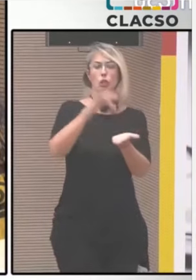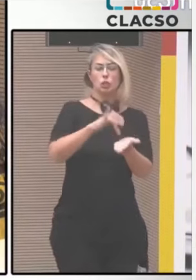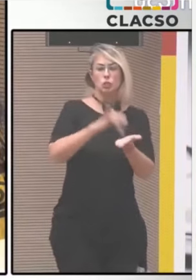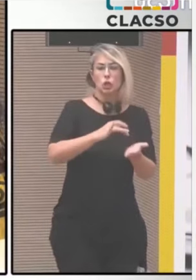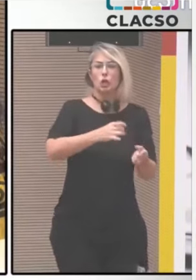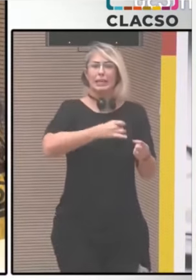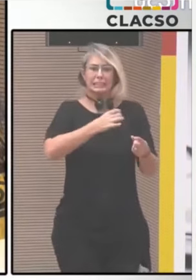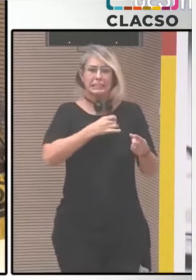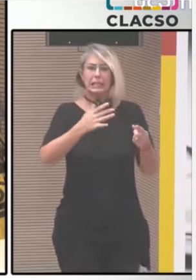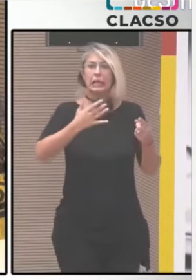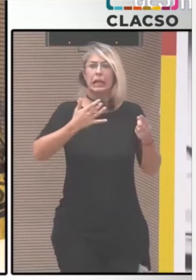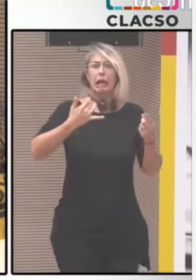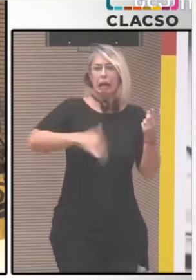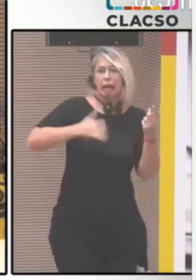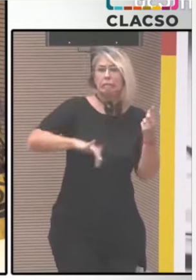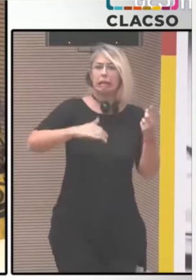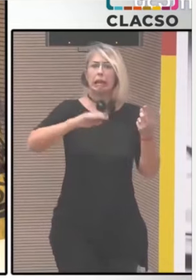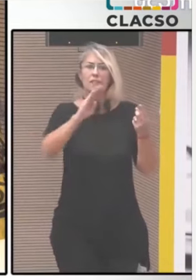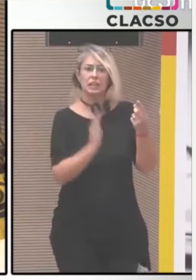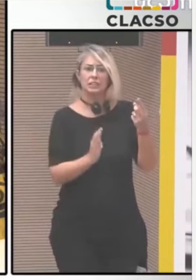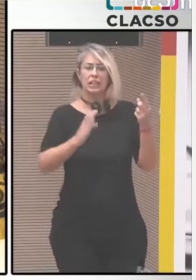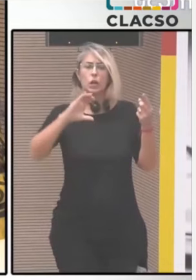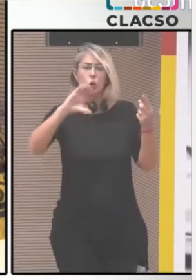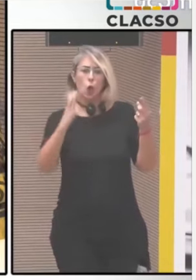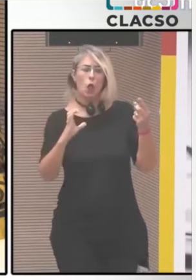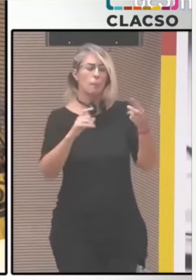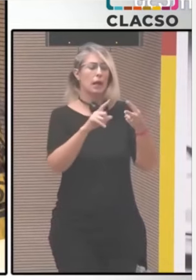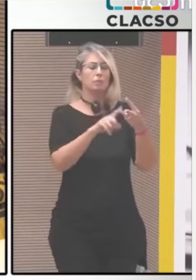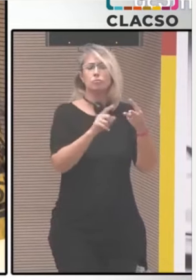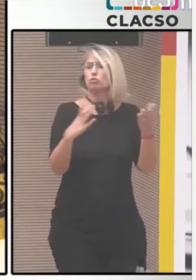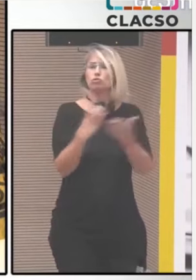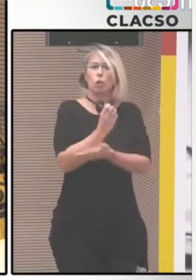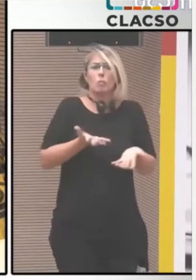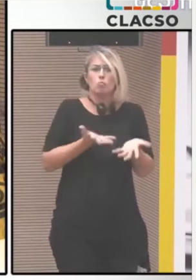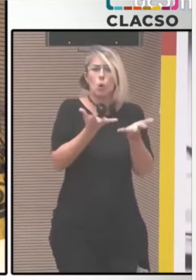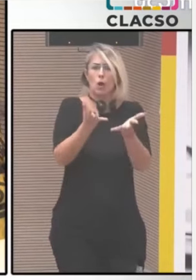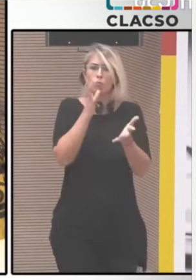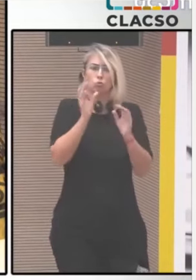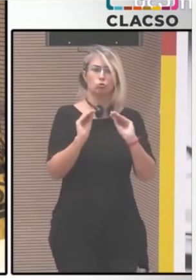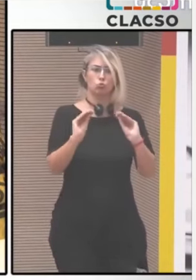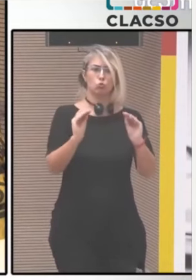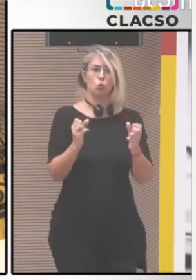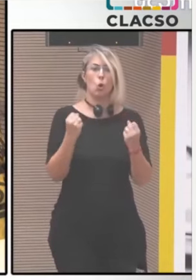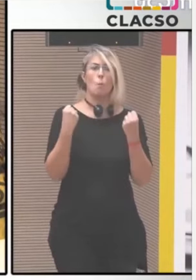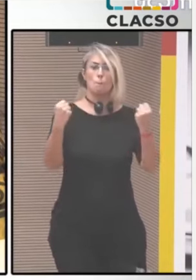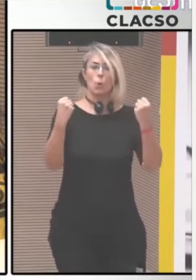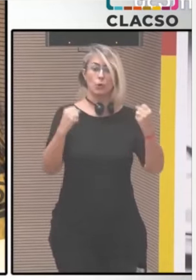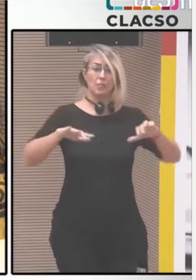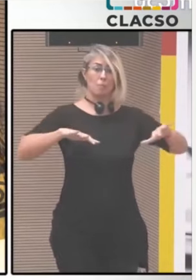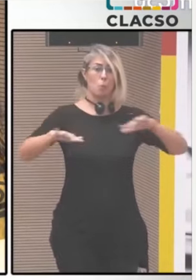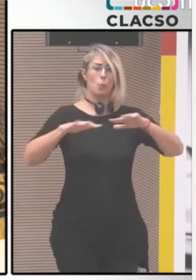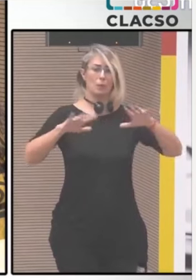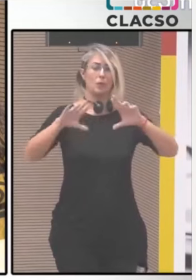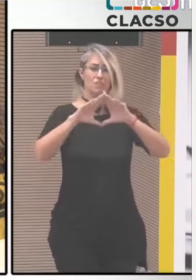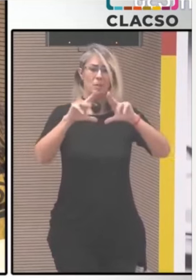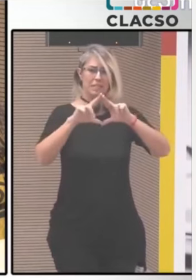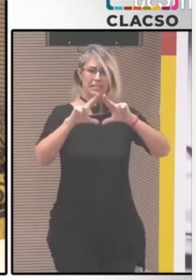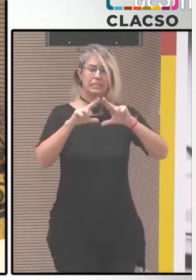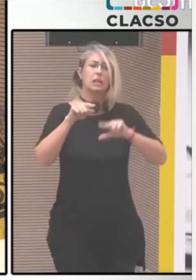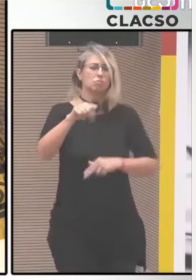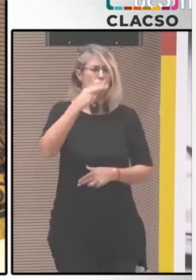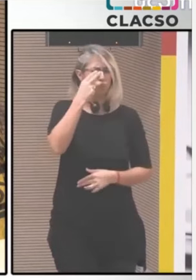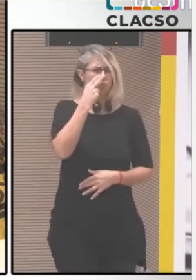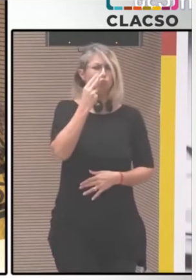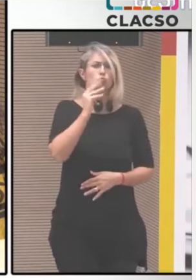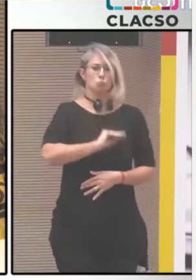en ese marco también pensaba, qué interesante un diálogo entre América Latina, el Caribe, con Europa, corriéndose